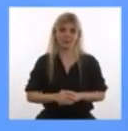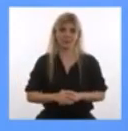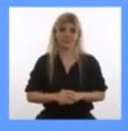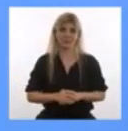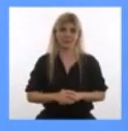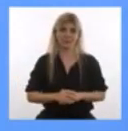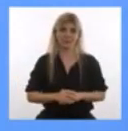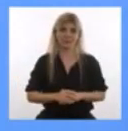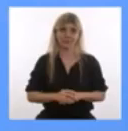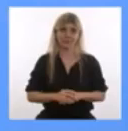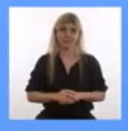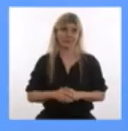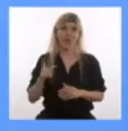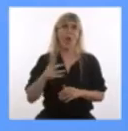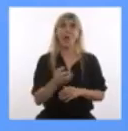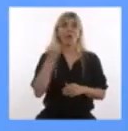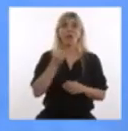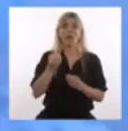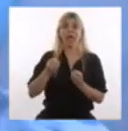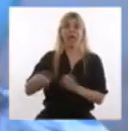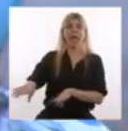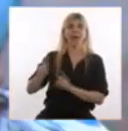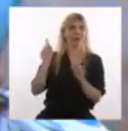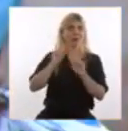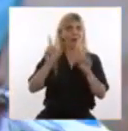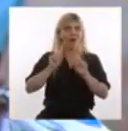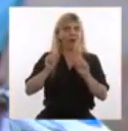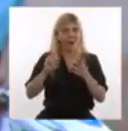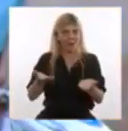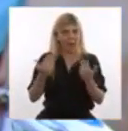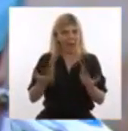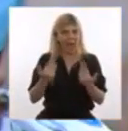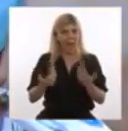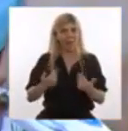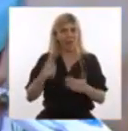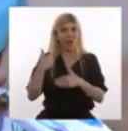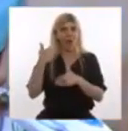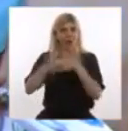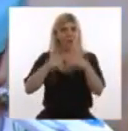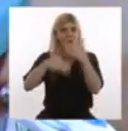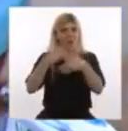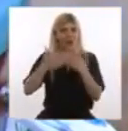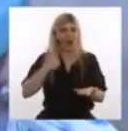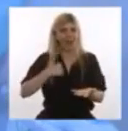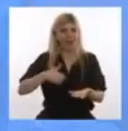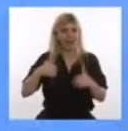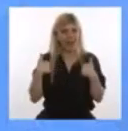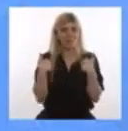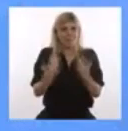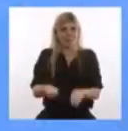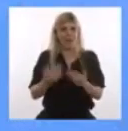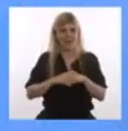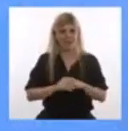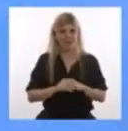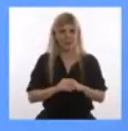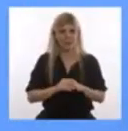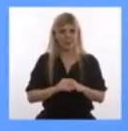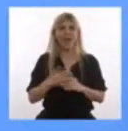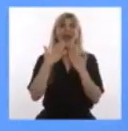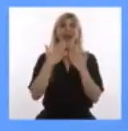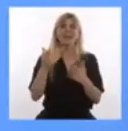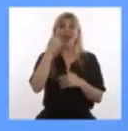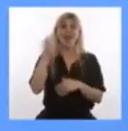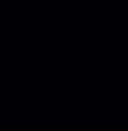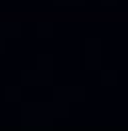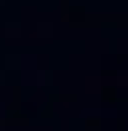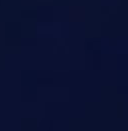No dejemos pasar la oportunidad. Es tiempo de que construyamos la Argentina que nos merecemos. Gracias a